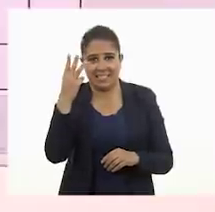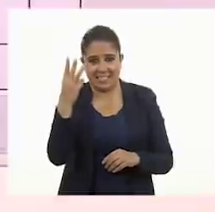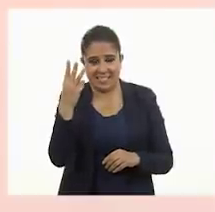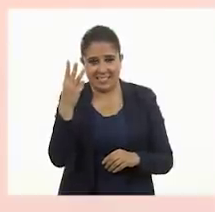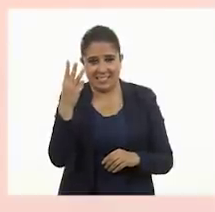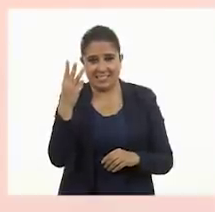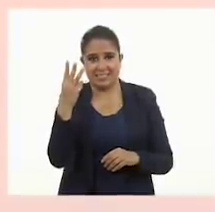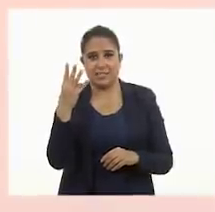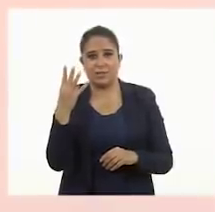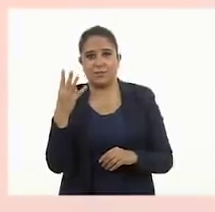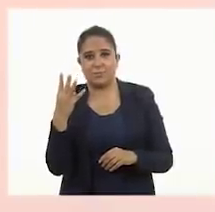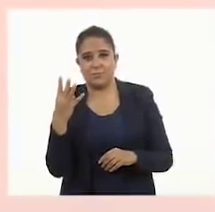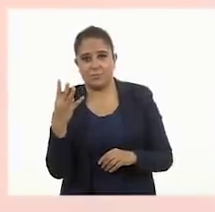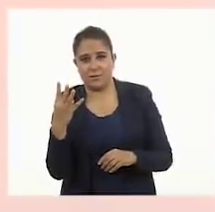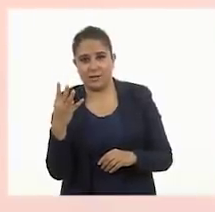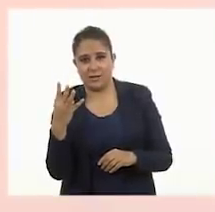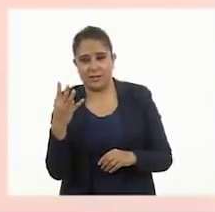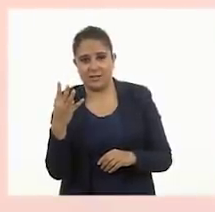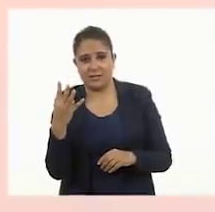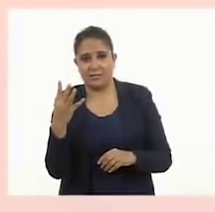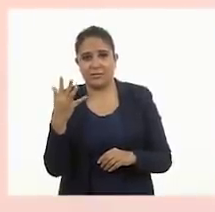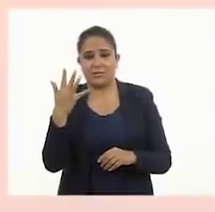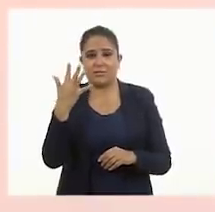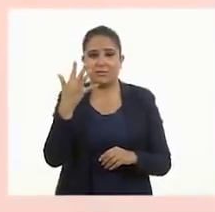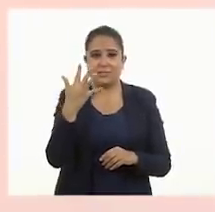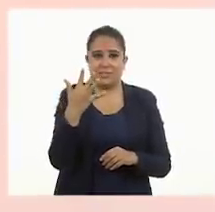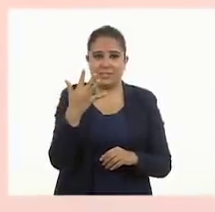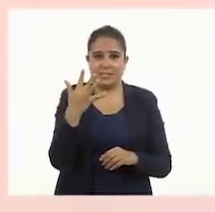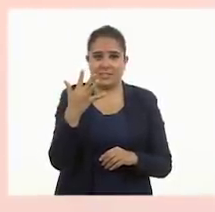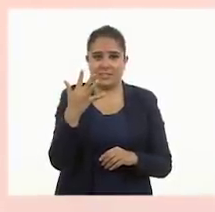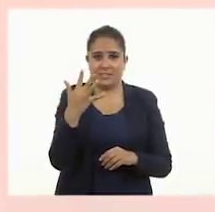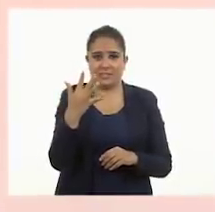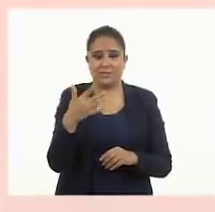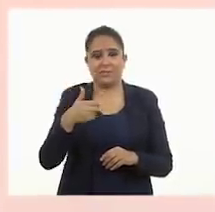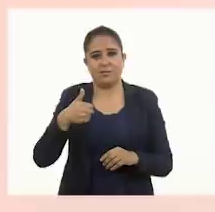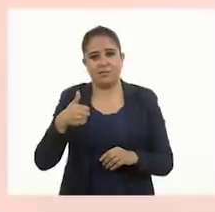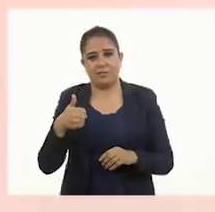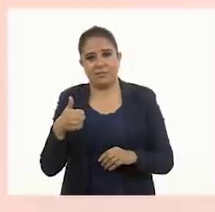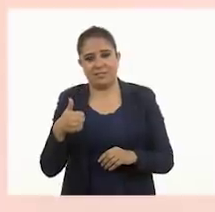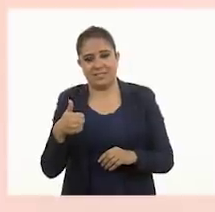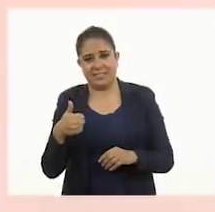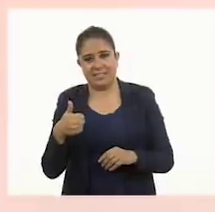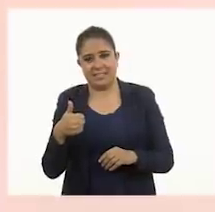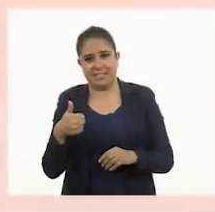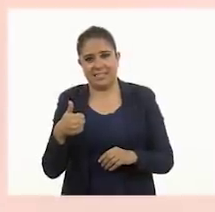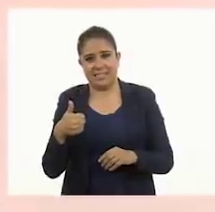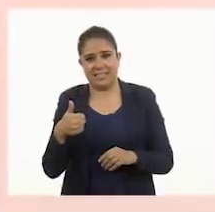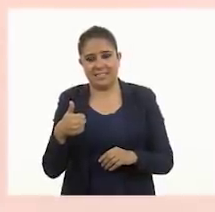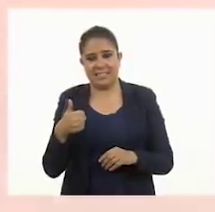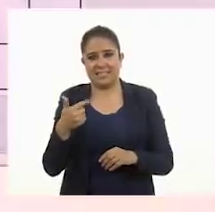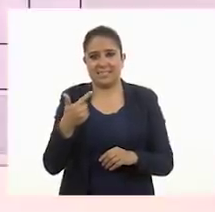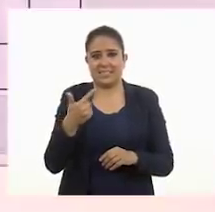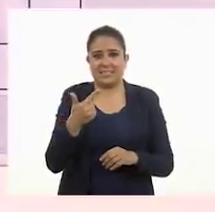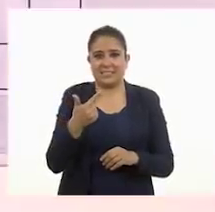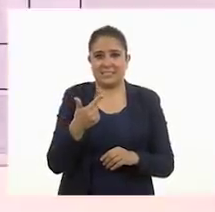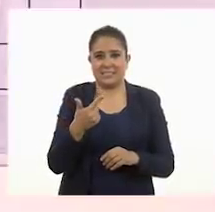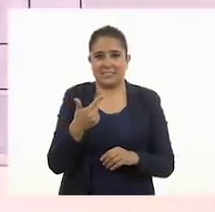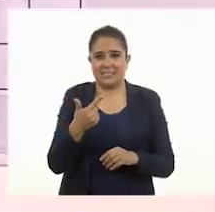tres, cuatro, cinco, seis,